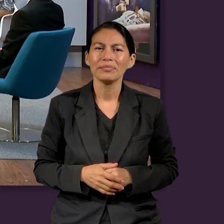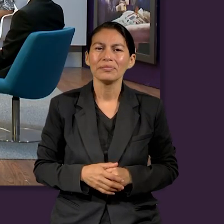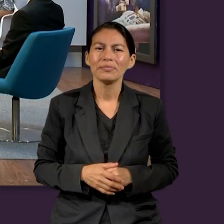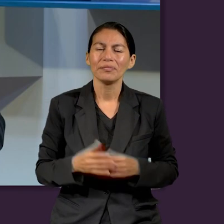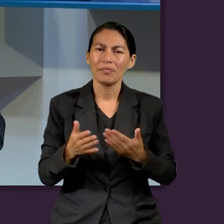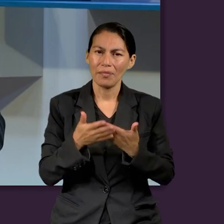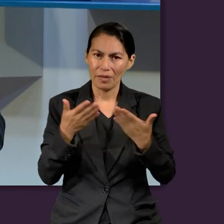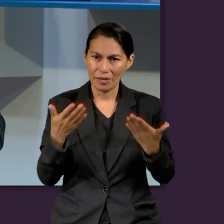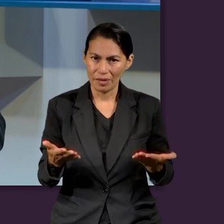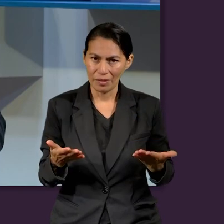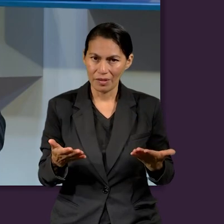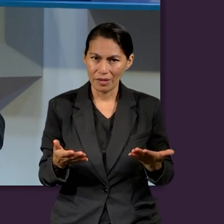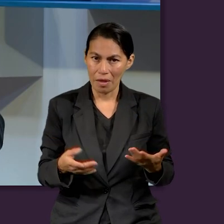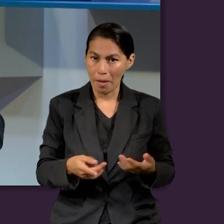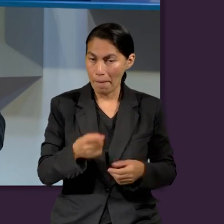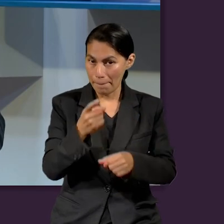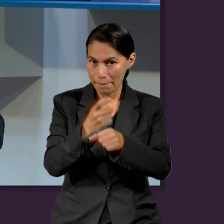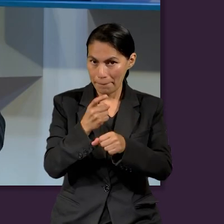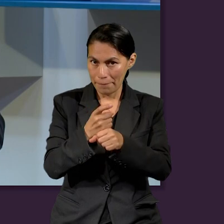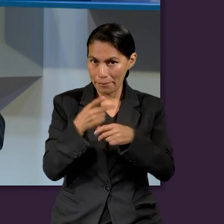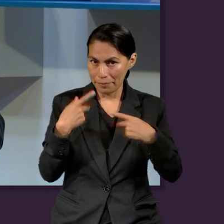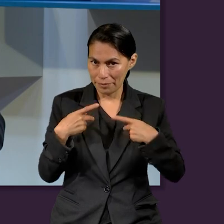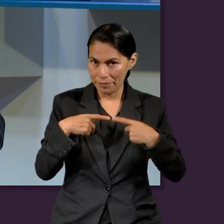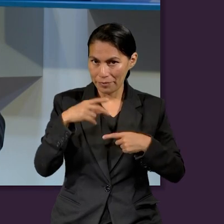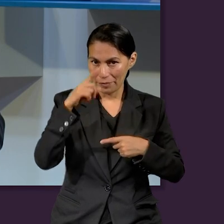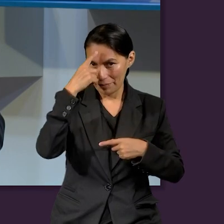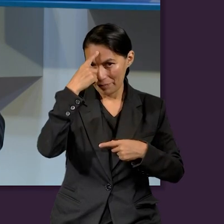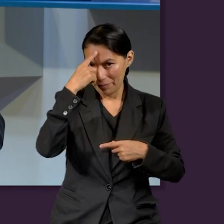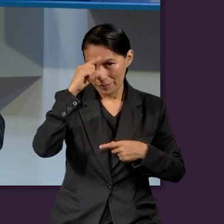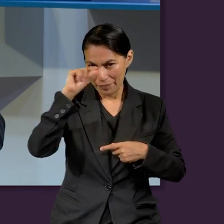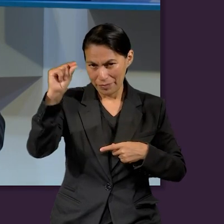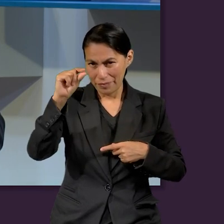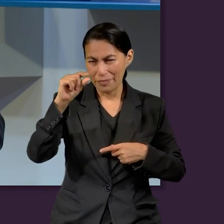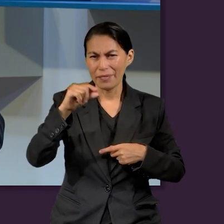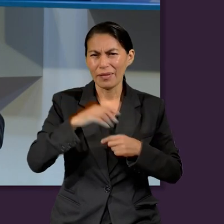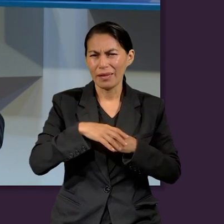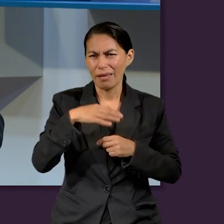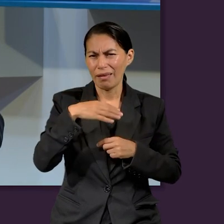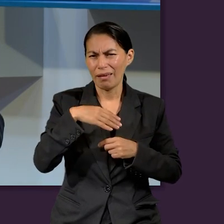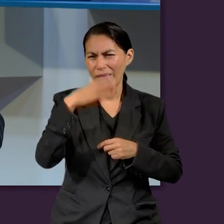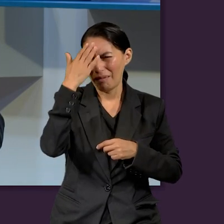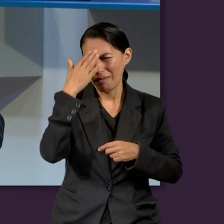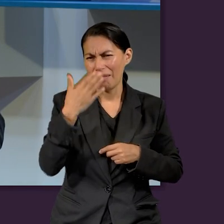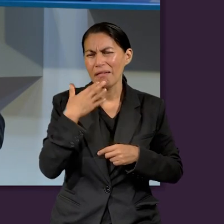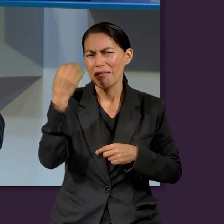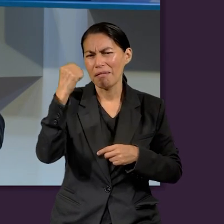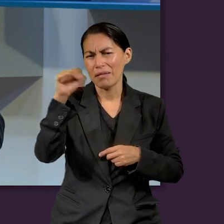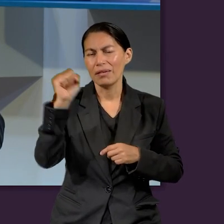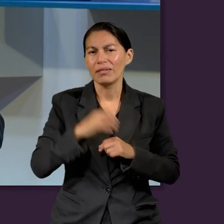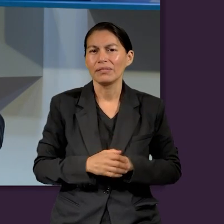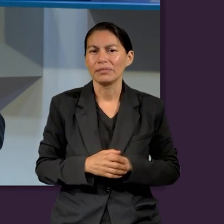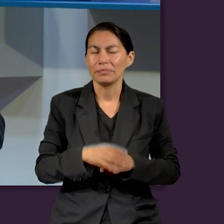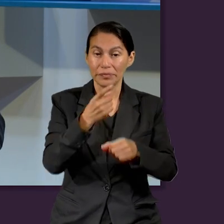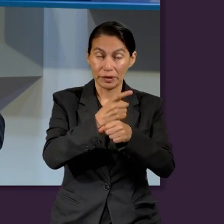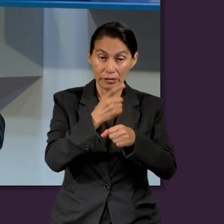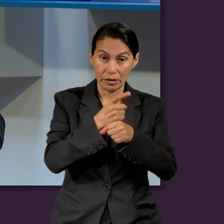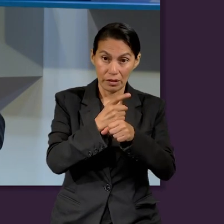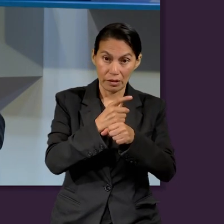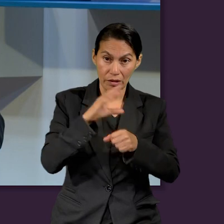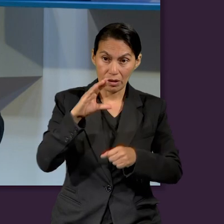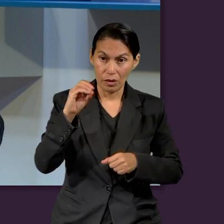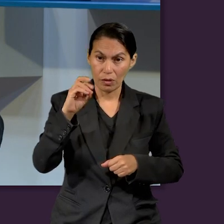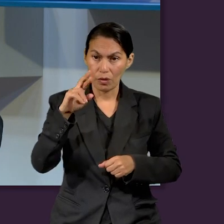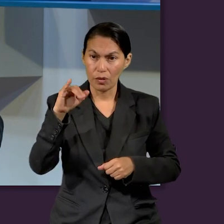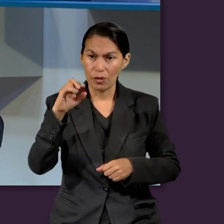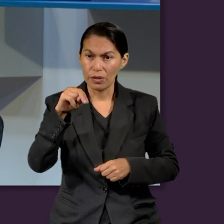Así que, qué comentario tan importante que tenemos aquí. Ahora vamos a escuchar